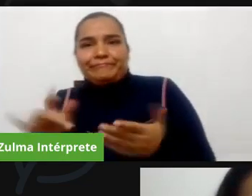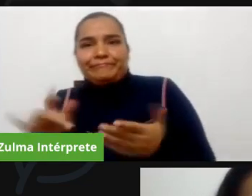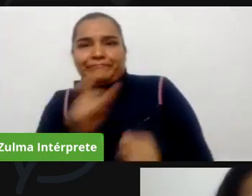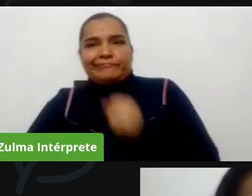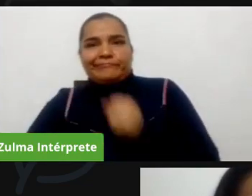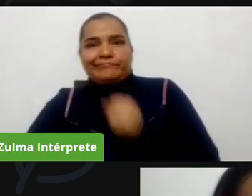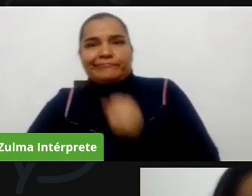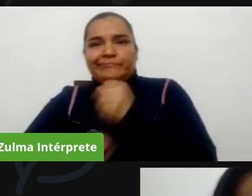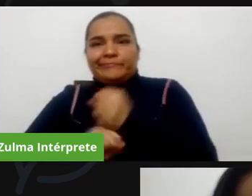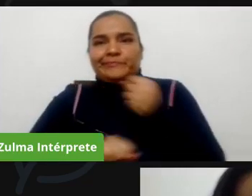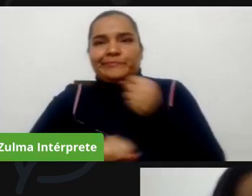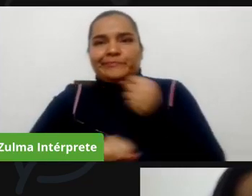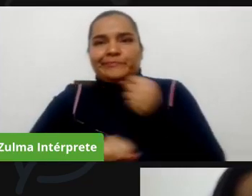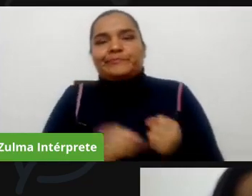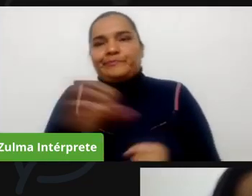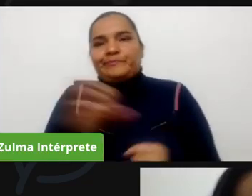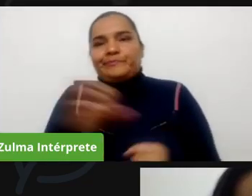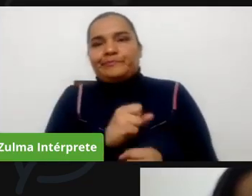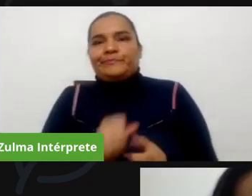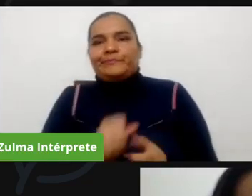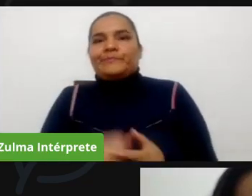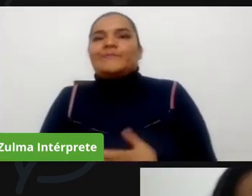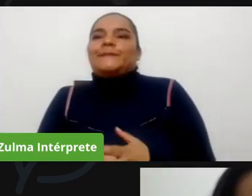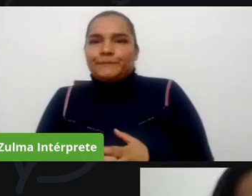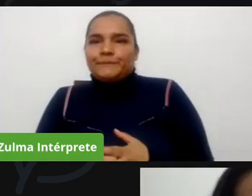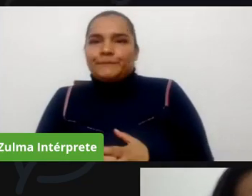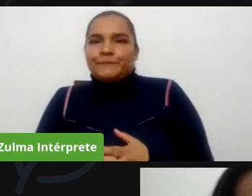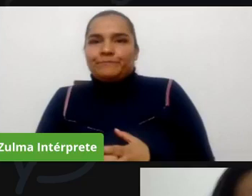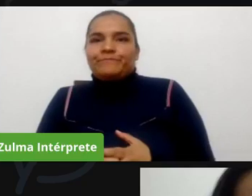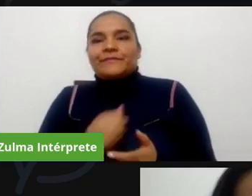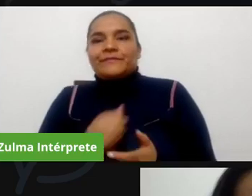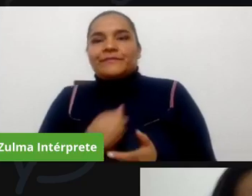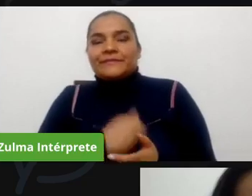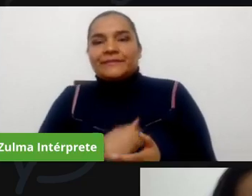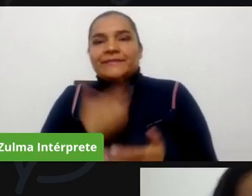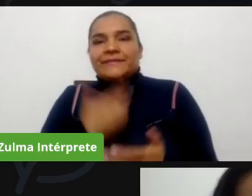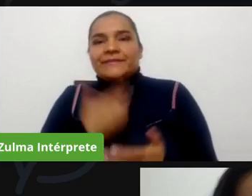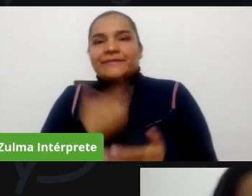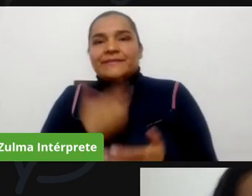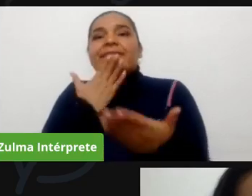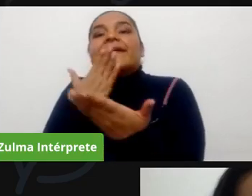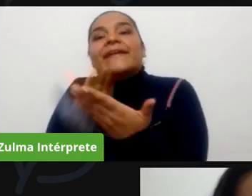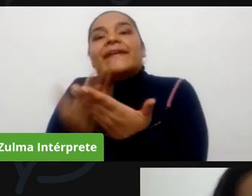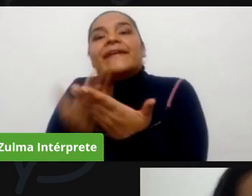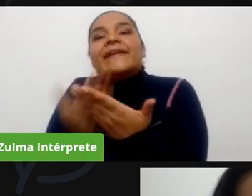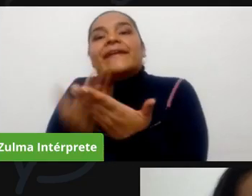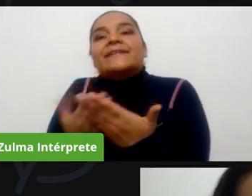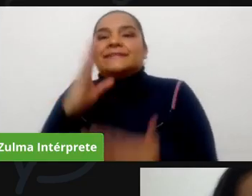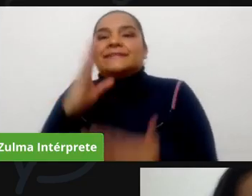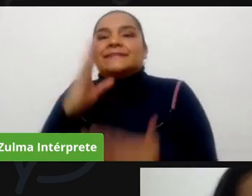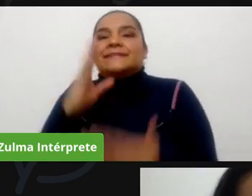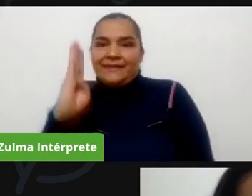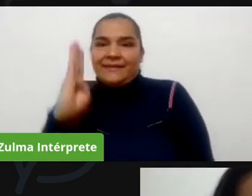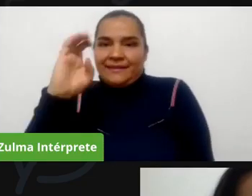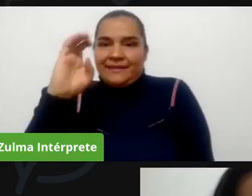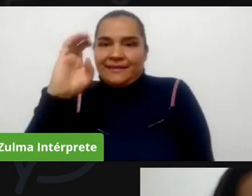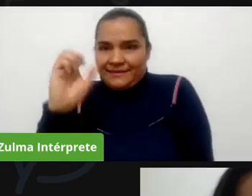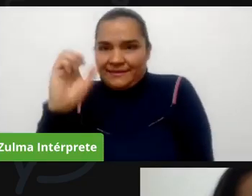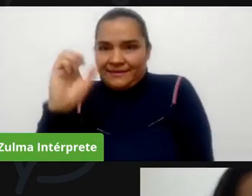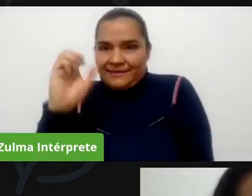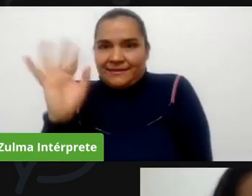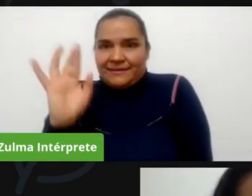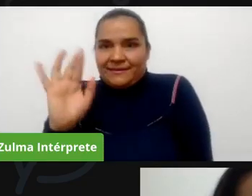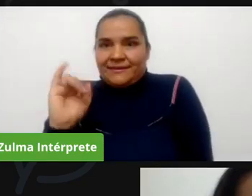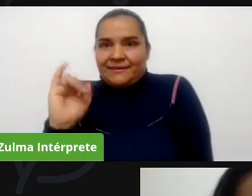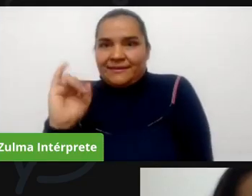muchísimas gracias por esta invitación en la mueve absolutamente entusiasmados con este ejercicio y ponemos obviamente